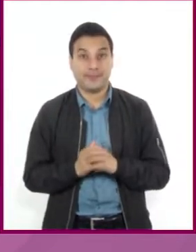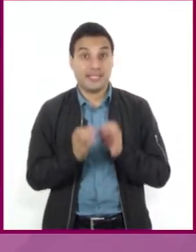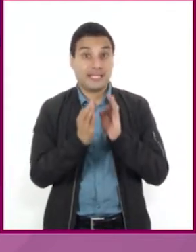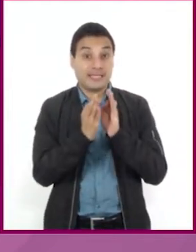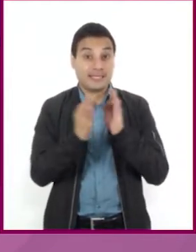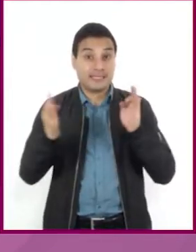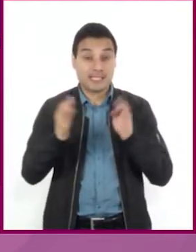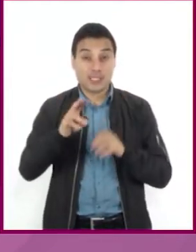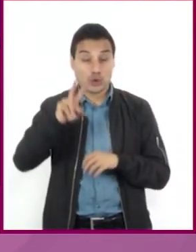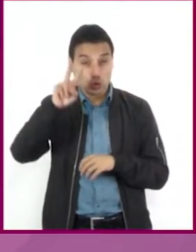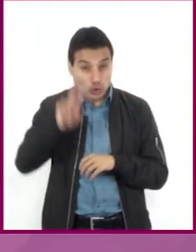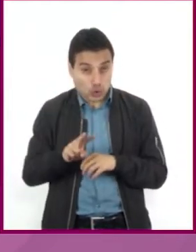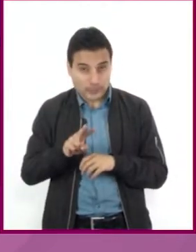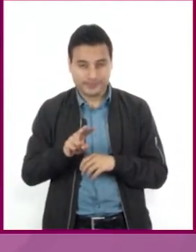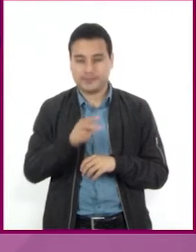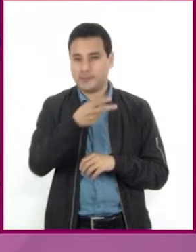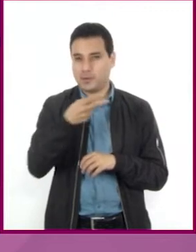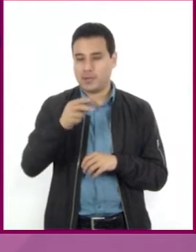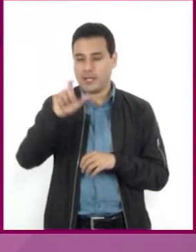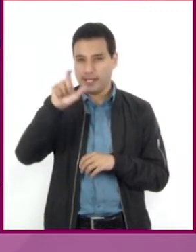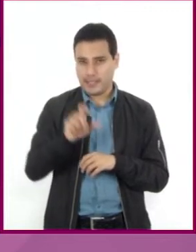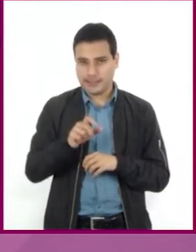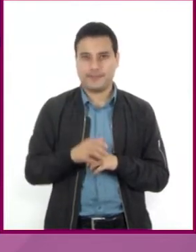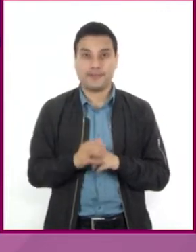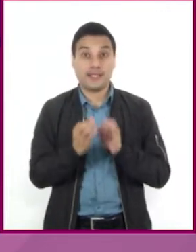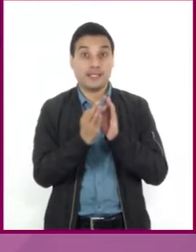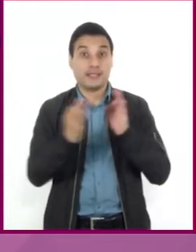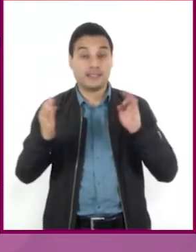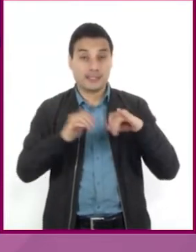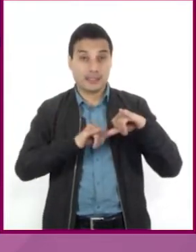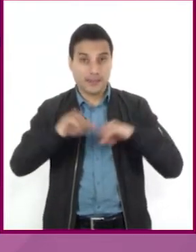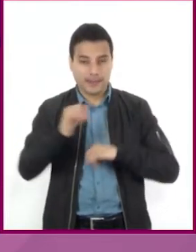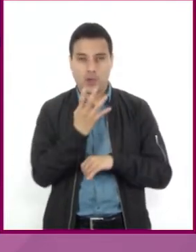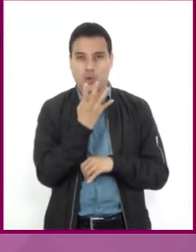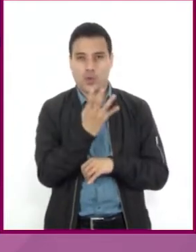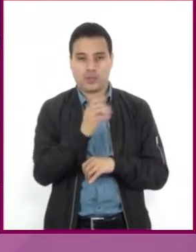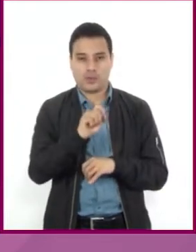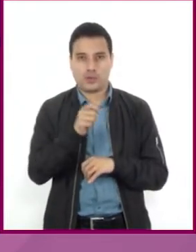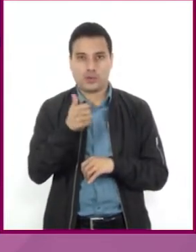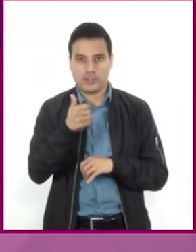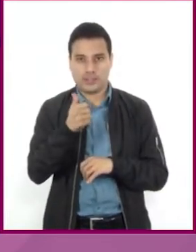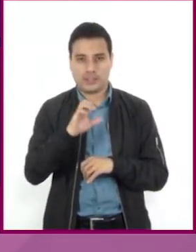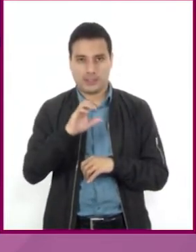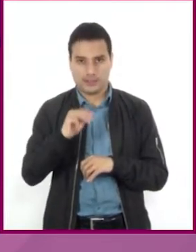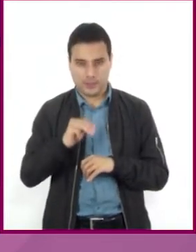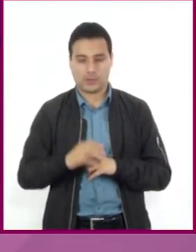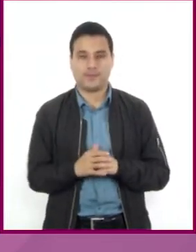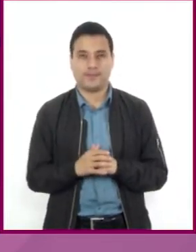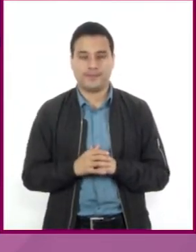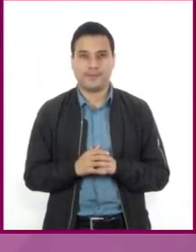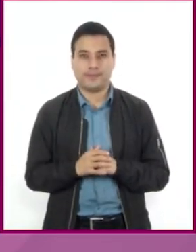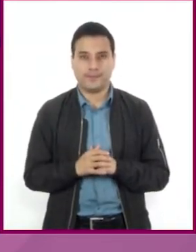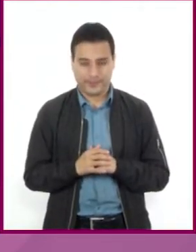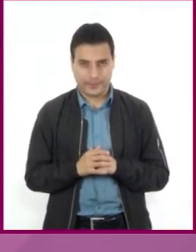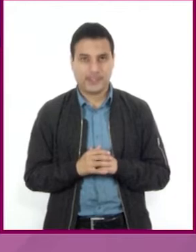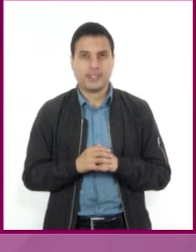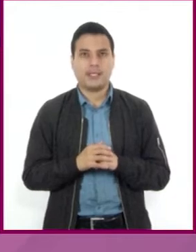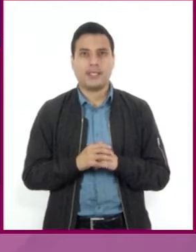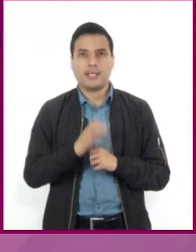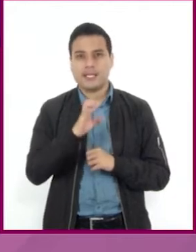es igual a X. Distancia en el mapa, 4.6 centímetros. Escala numérica,